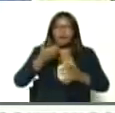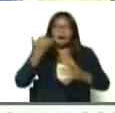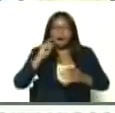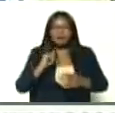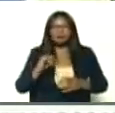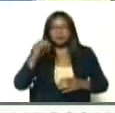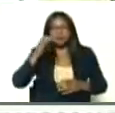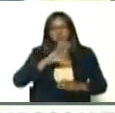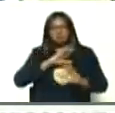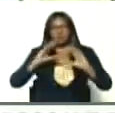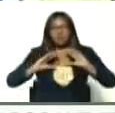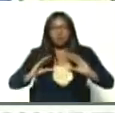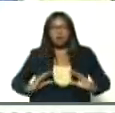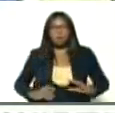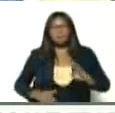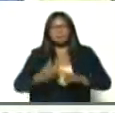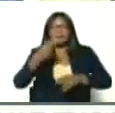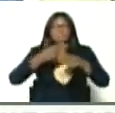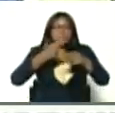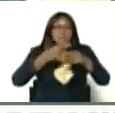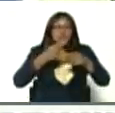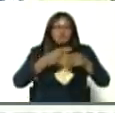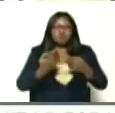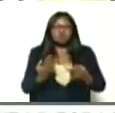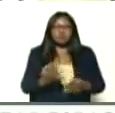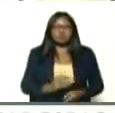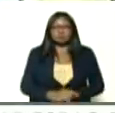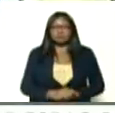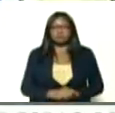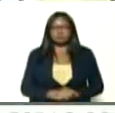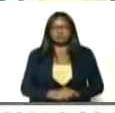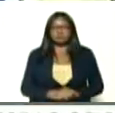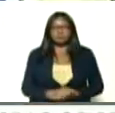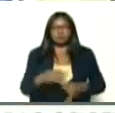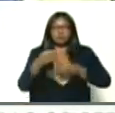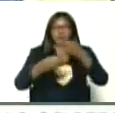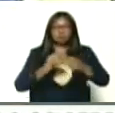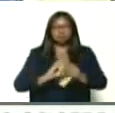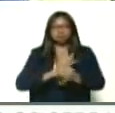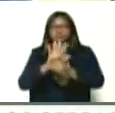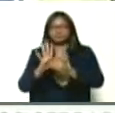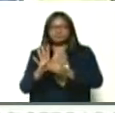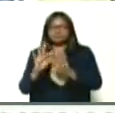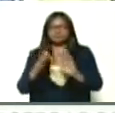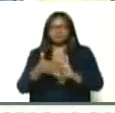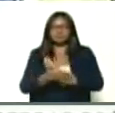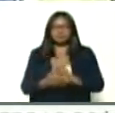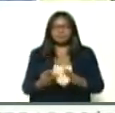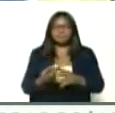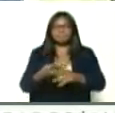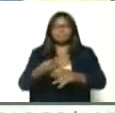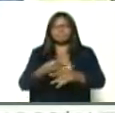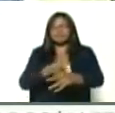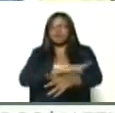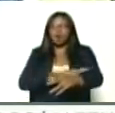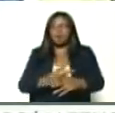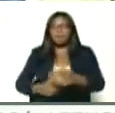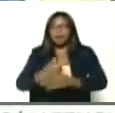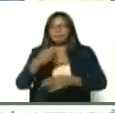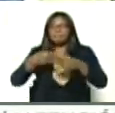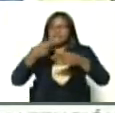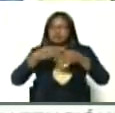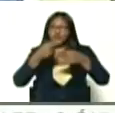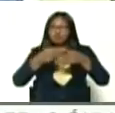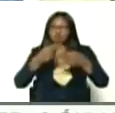quiere decir, más grave, más peligrosa, estamos hablando, de un coronavirus, más peligroso, reforzado,